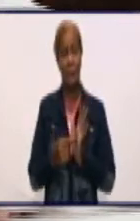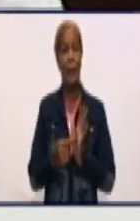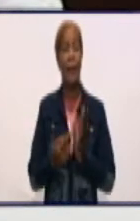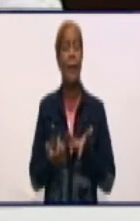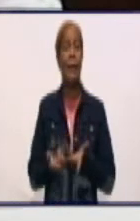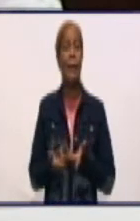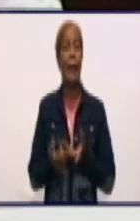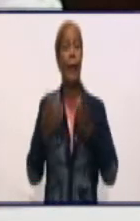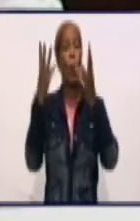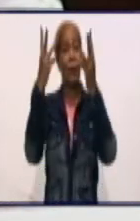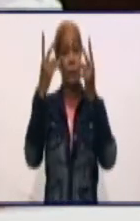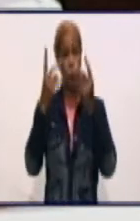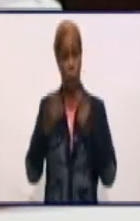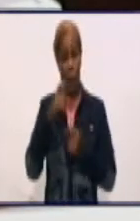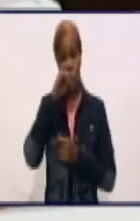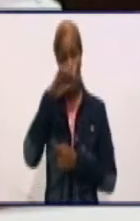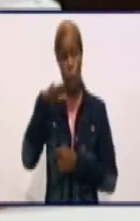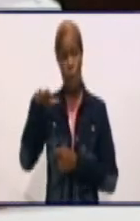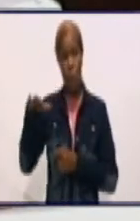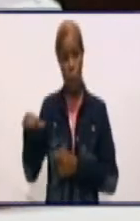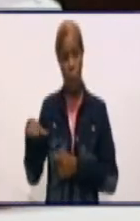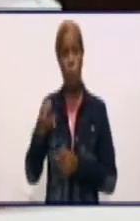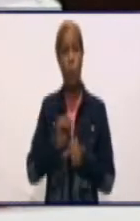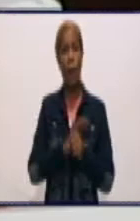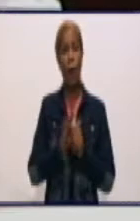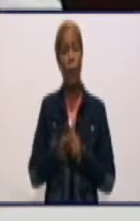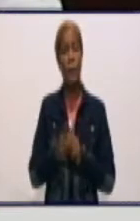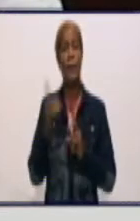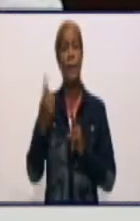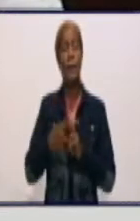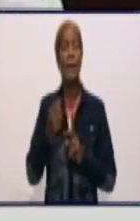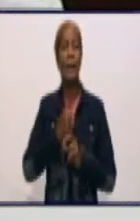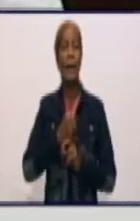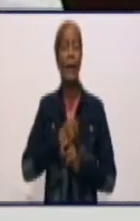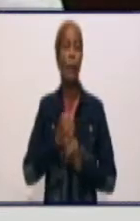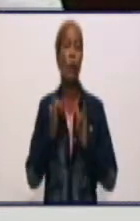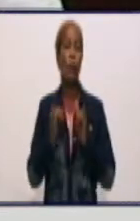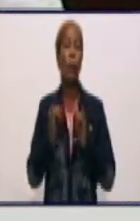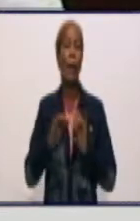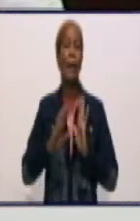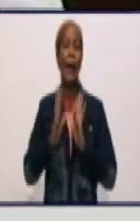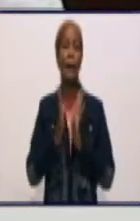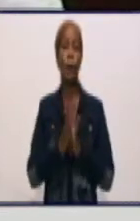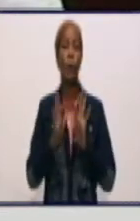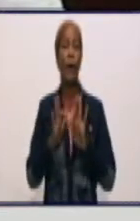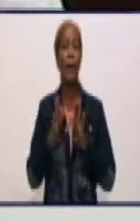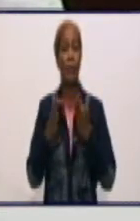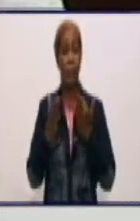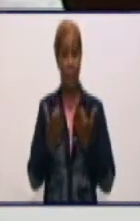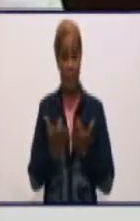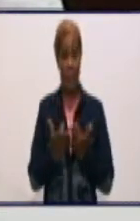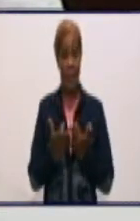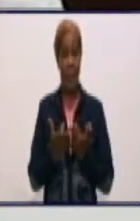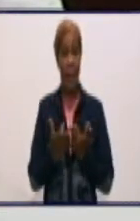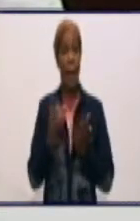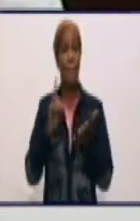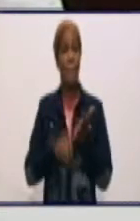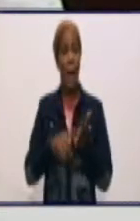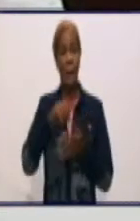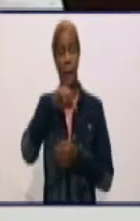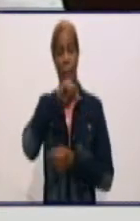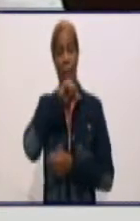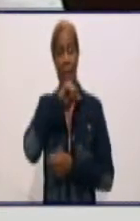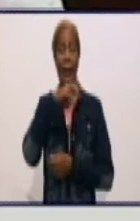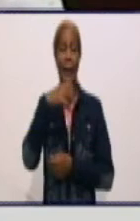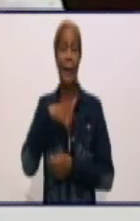en nuestra provincia y hay que mandarle un mensaje a toda la familia y es en cuanto al cuidado de los infantes. Nos hemos dado cuenta